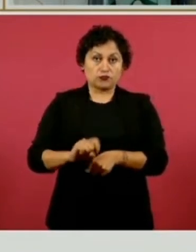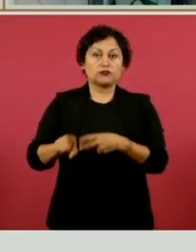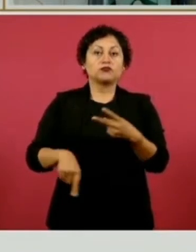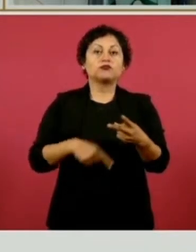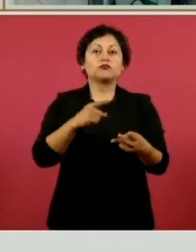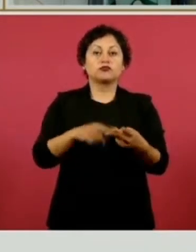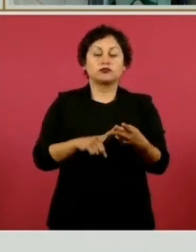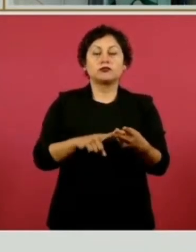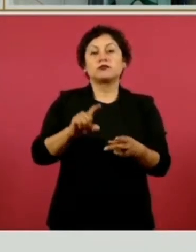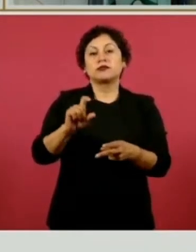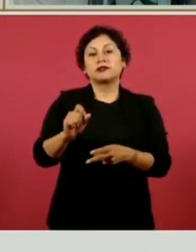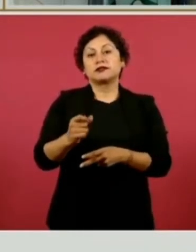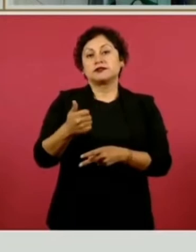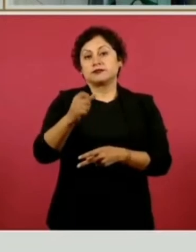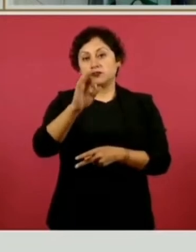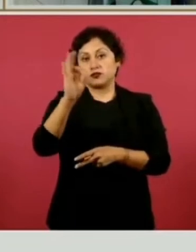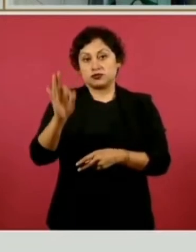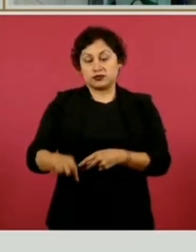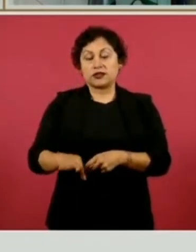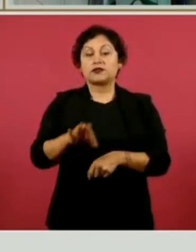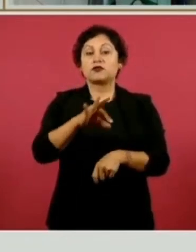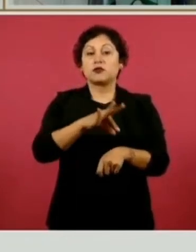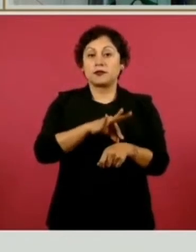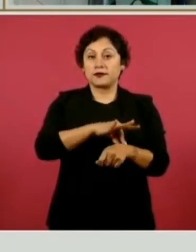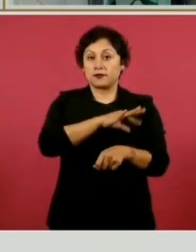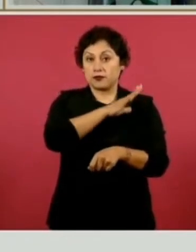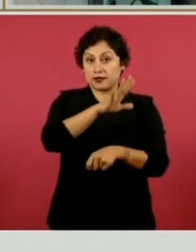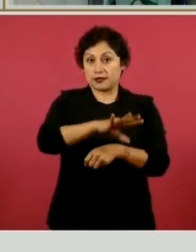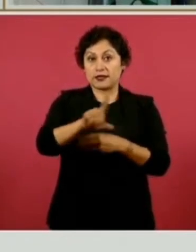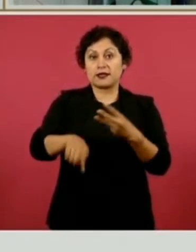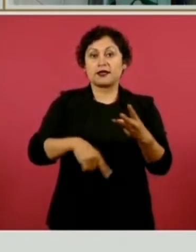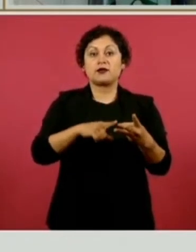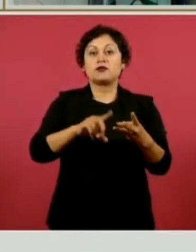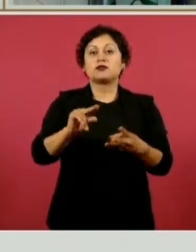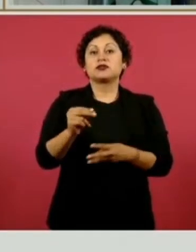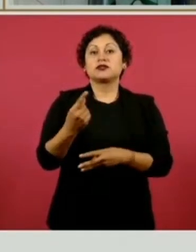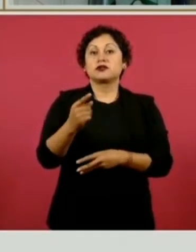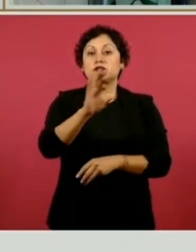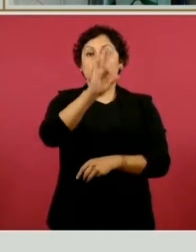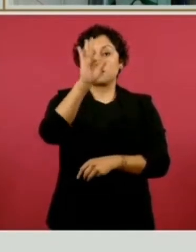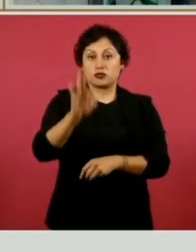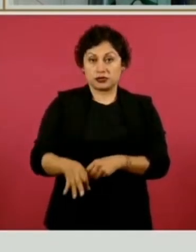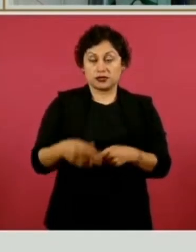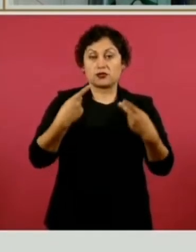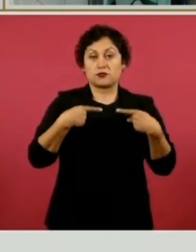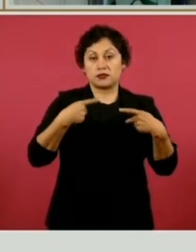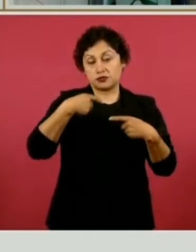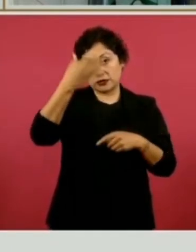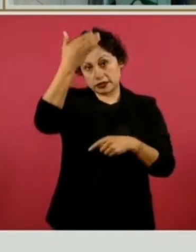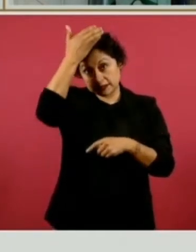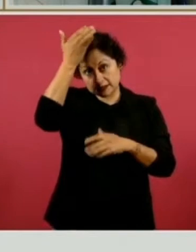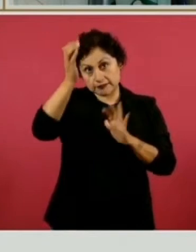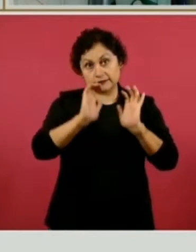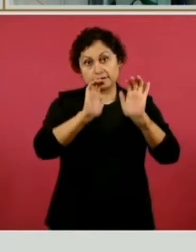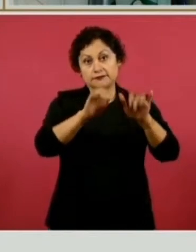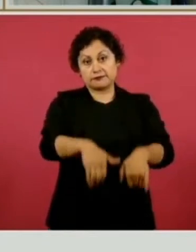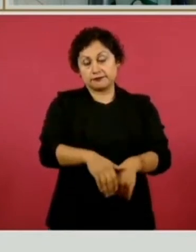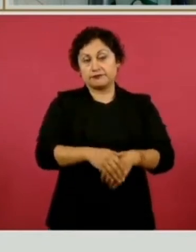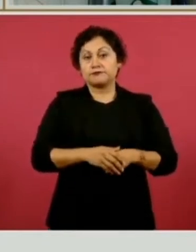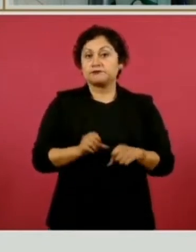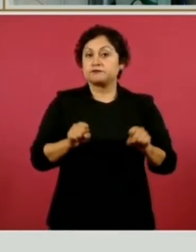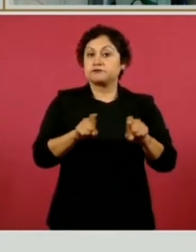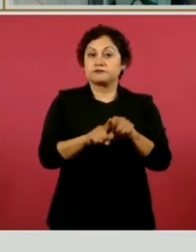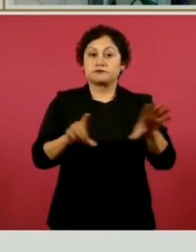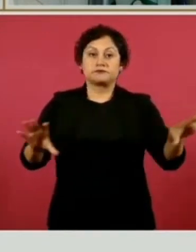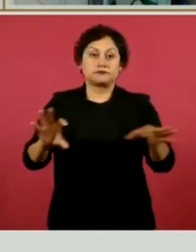médicos generales y 81 por ciento en el personal de enfermería. Además, estamos trabajando muy de la mano con el